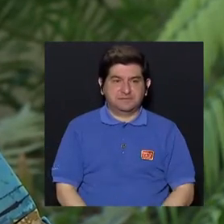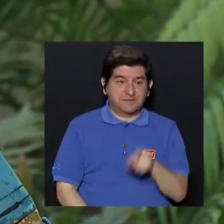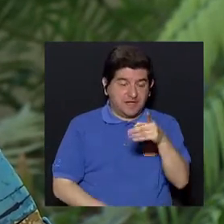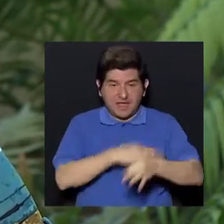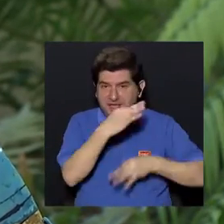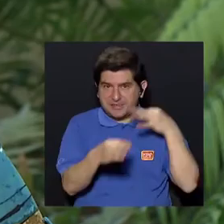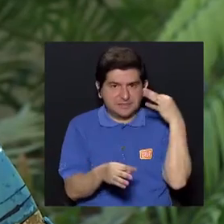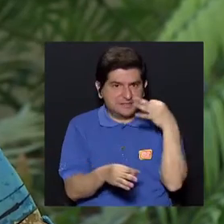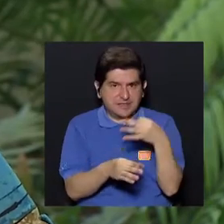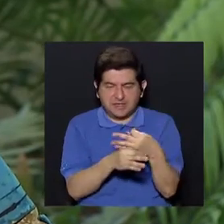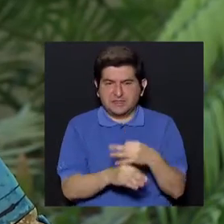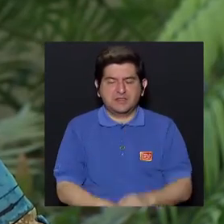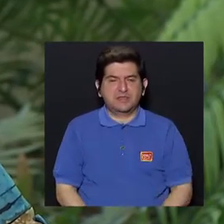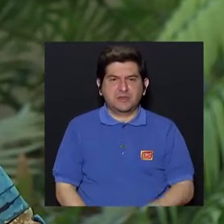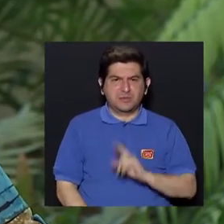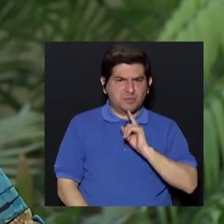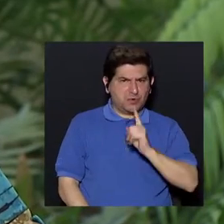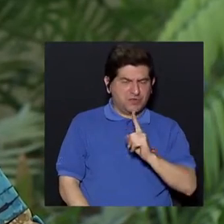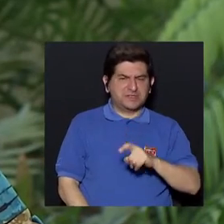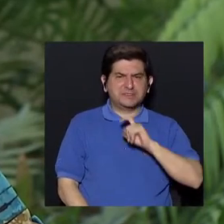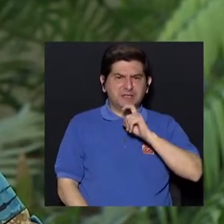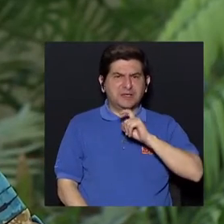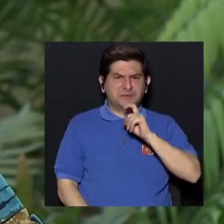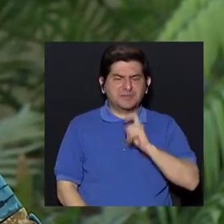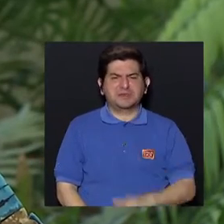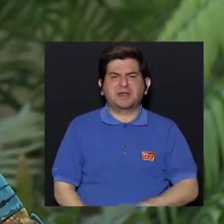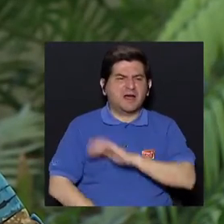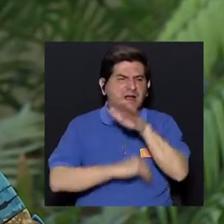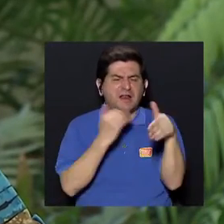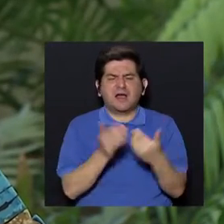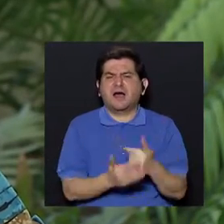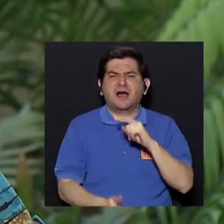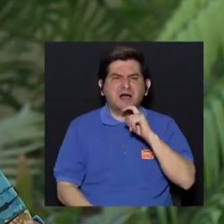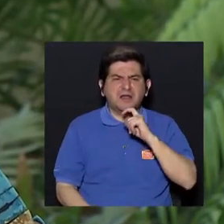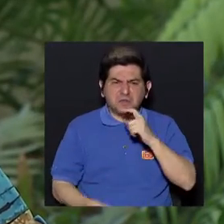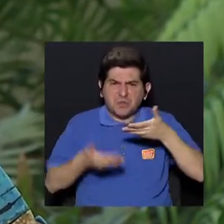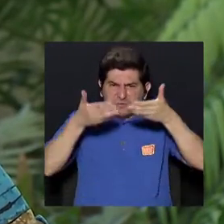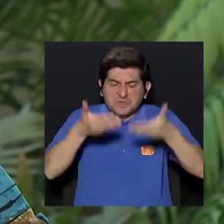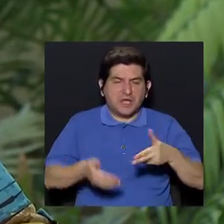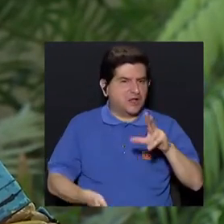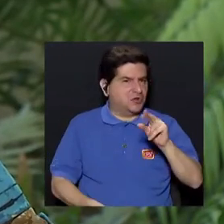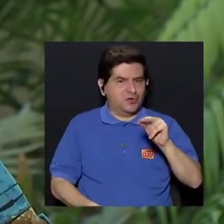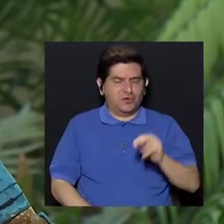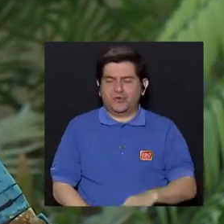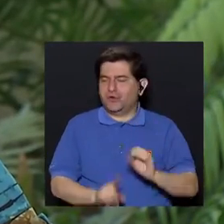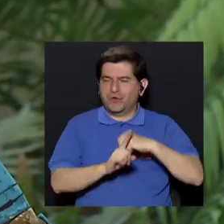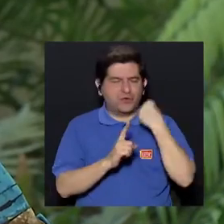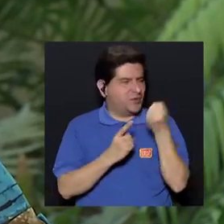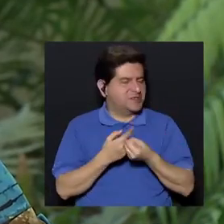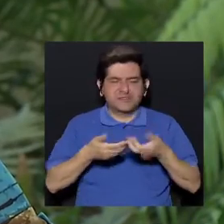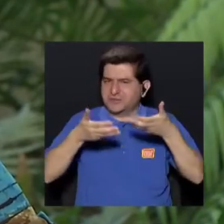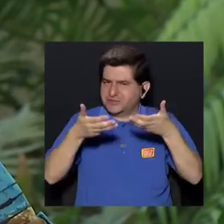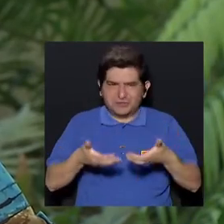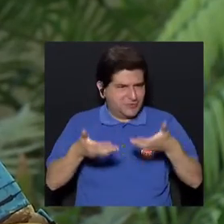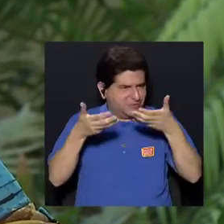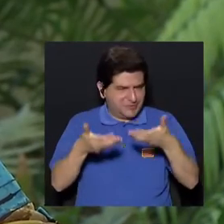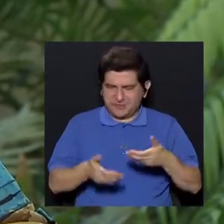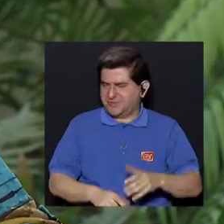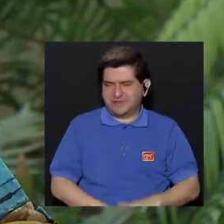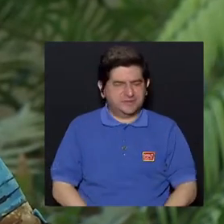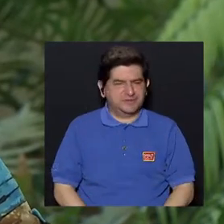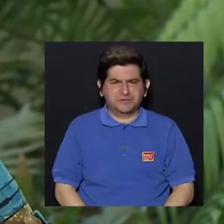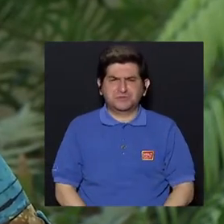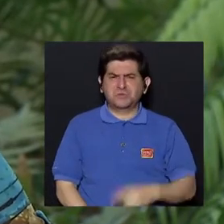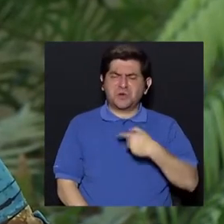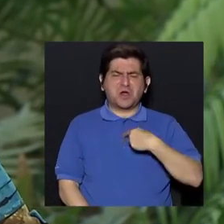no es, a la hora que decimos metal, ¿verdad? La gente dice así, todo metal es pesado, ¿verdad? No es en cuestión de peso físico, ¿verdad? No es